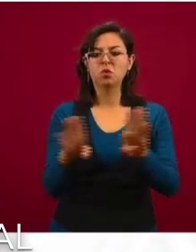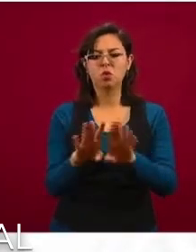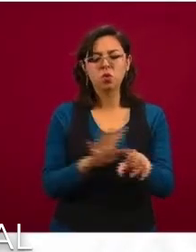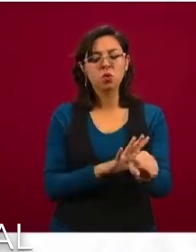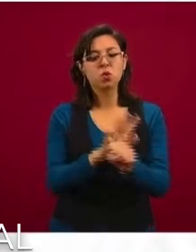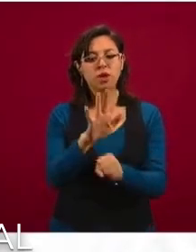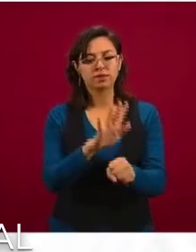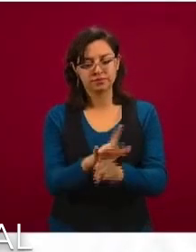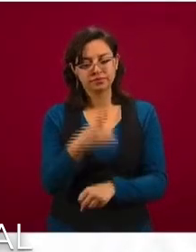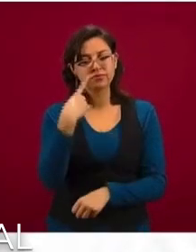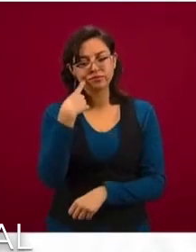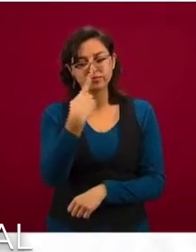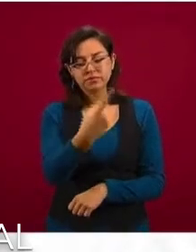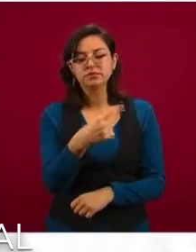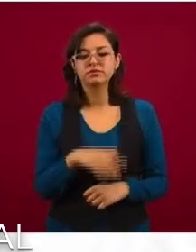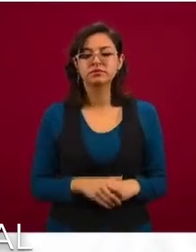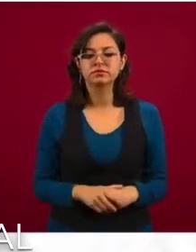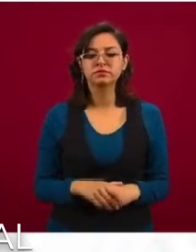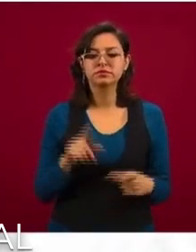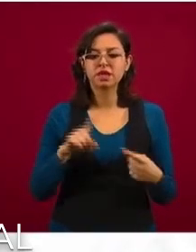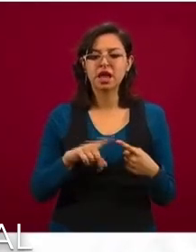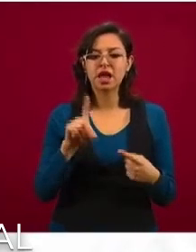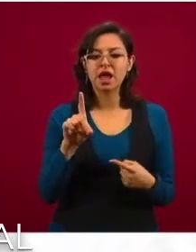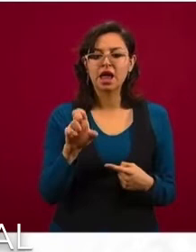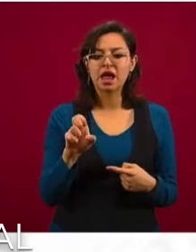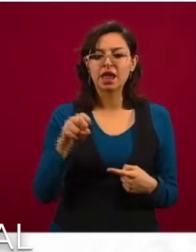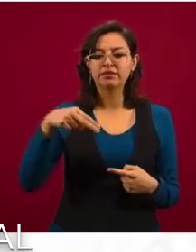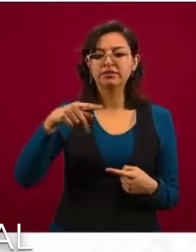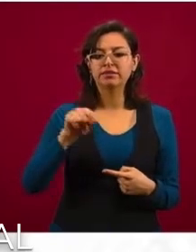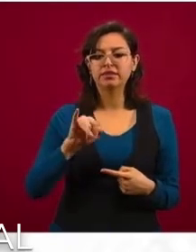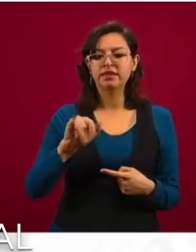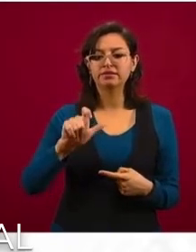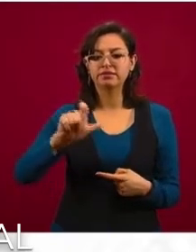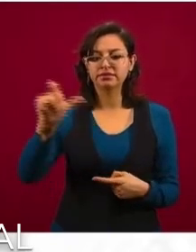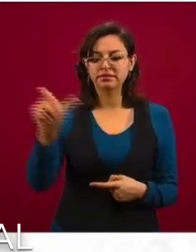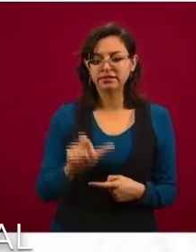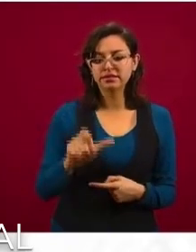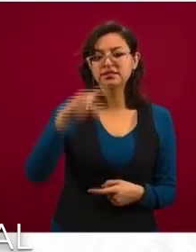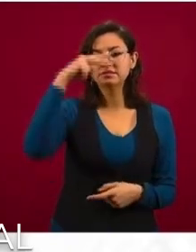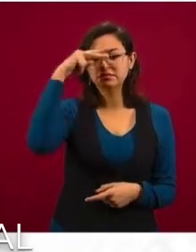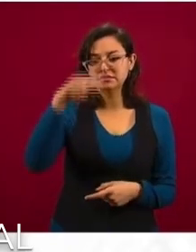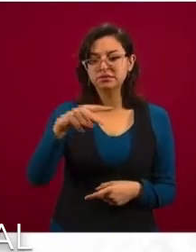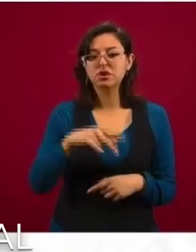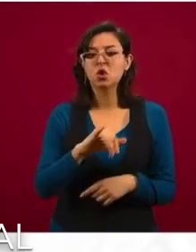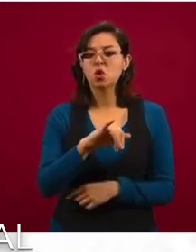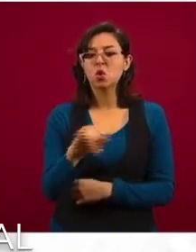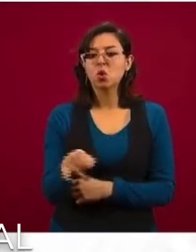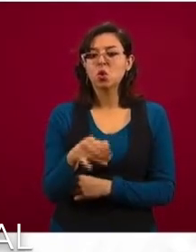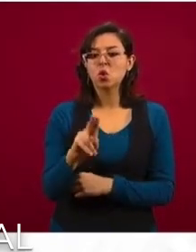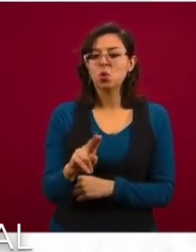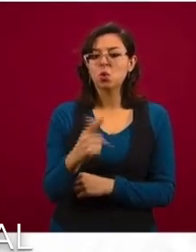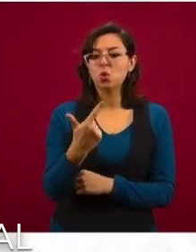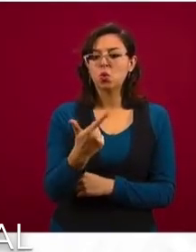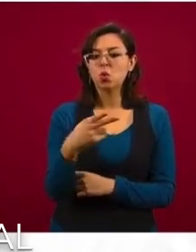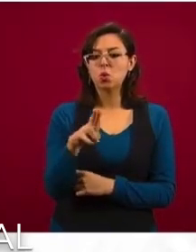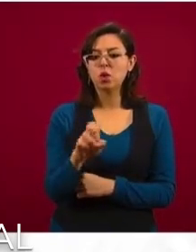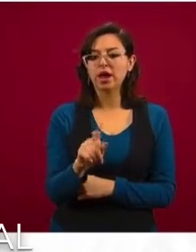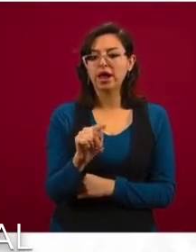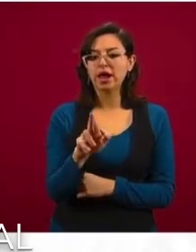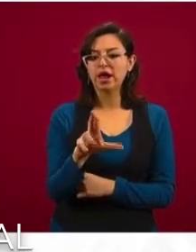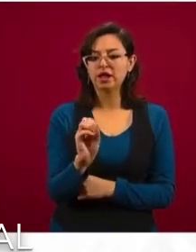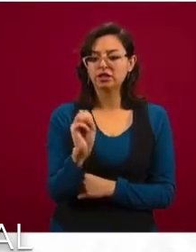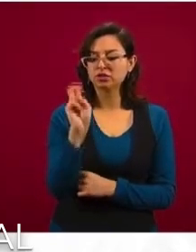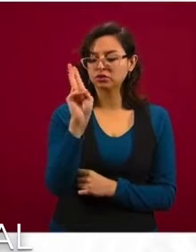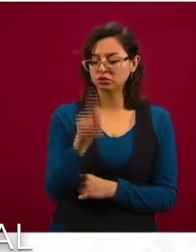algunas. Está Dentix, México, tenemos Juguetrón como otra de las